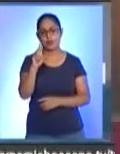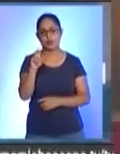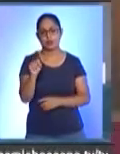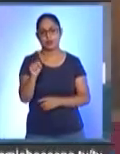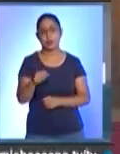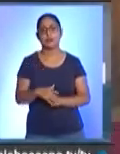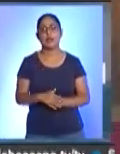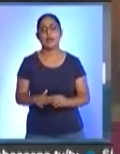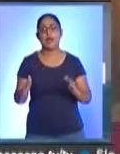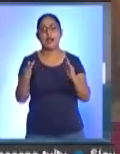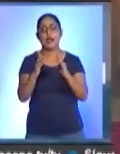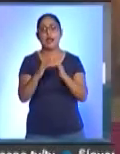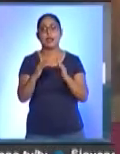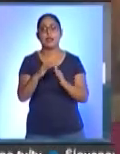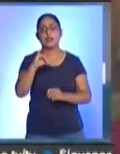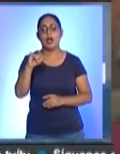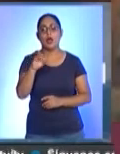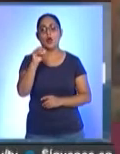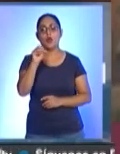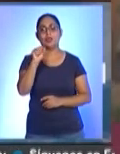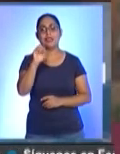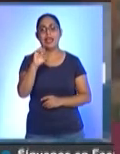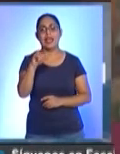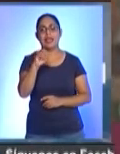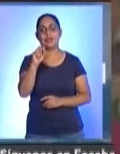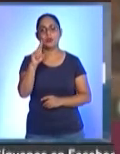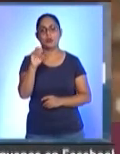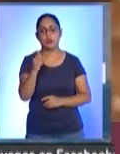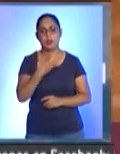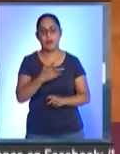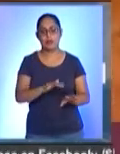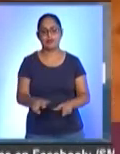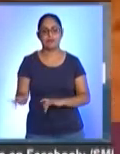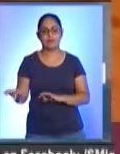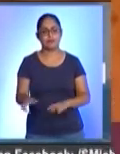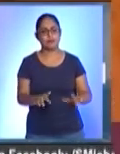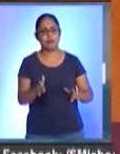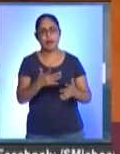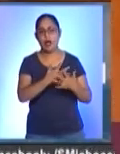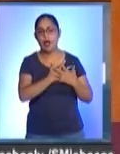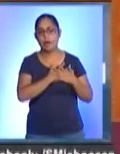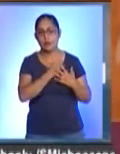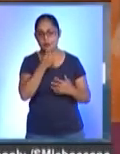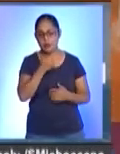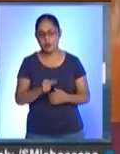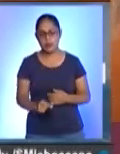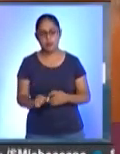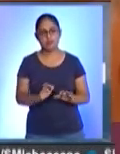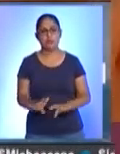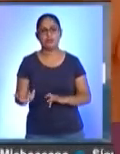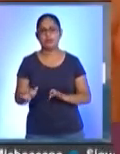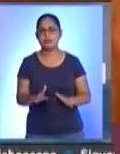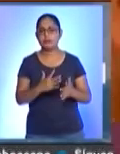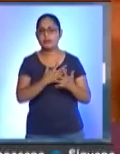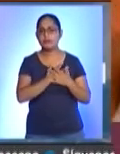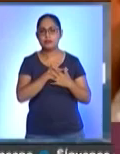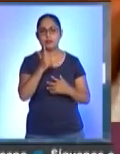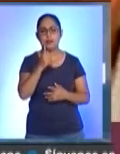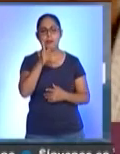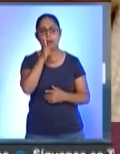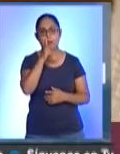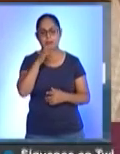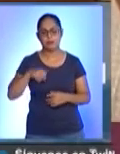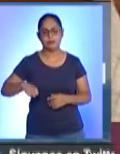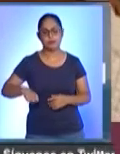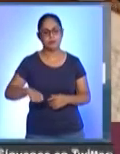En la casa de José Jesús Carreño había un piano, que desde niño gustaba tocar. Tan pronto tuvo edad, su padre lo llevó a la Escuela